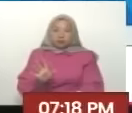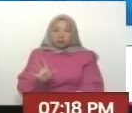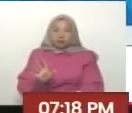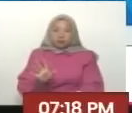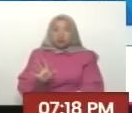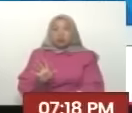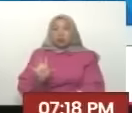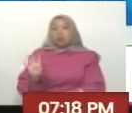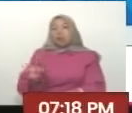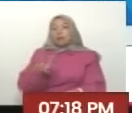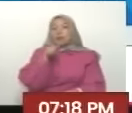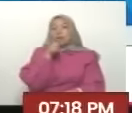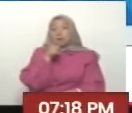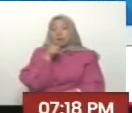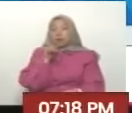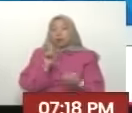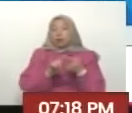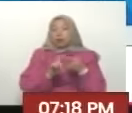primera pregunta